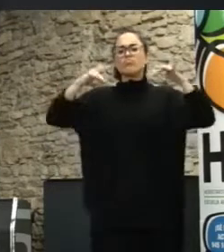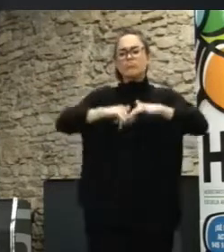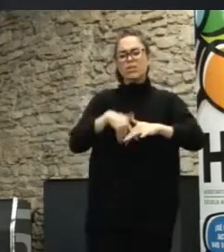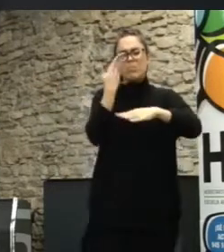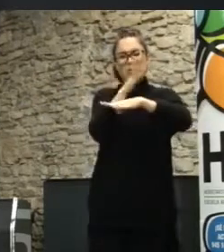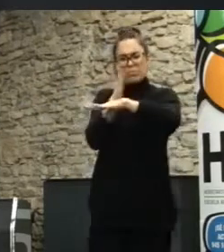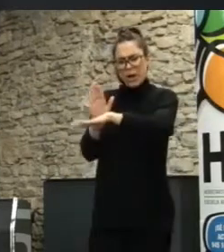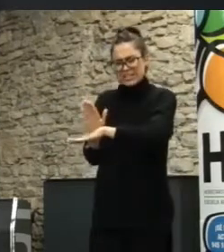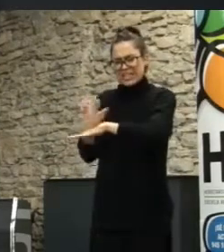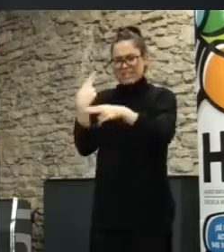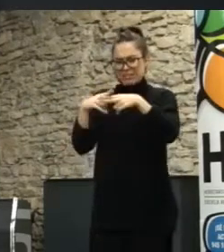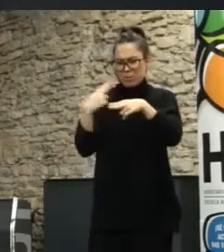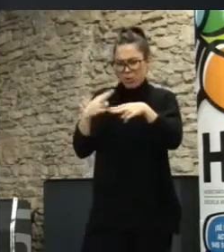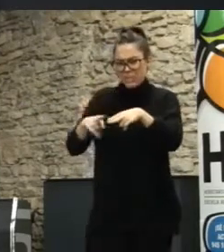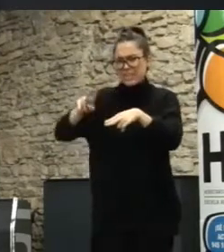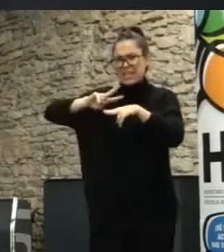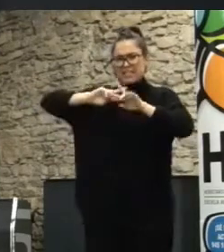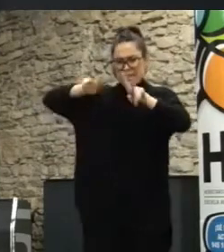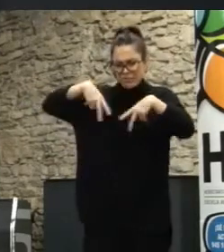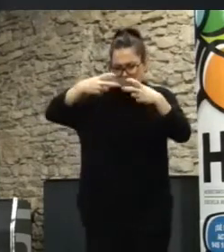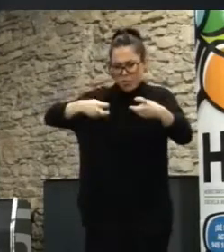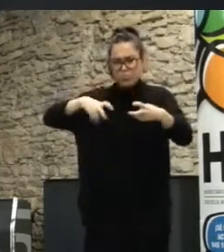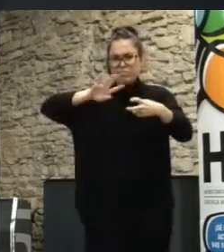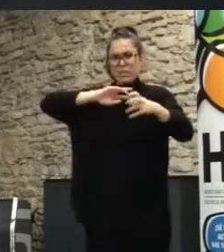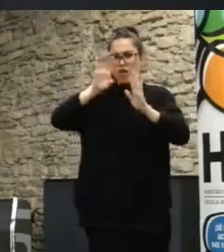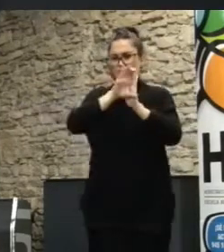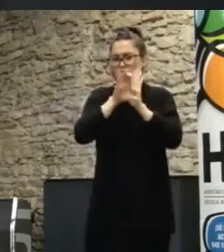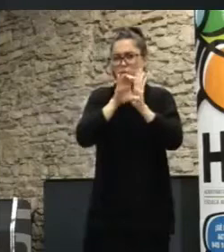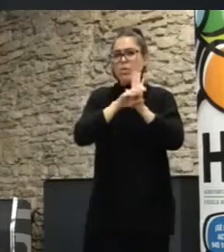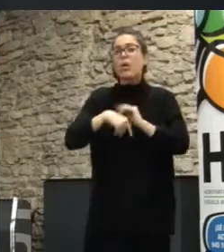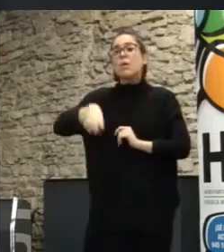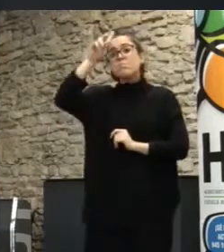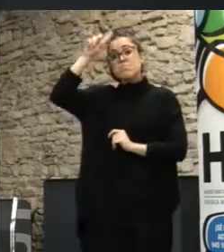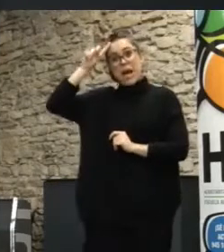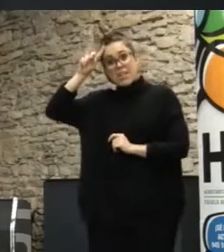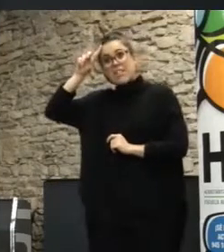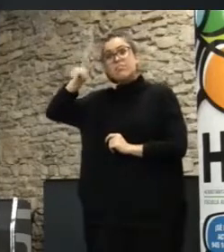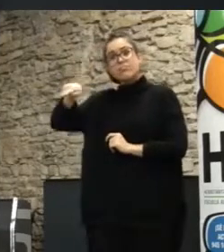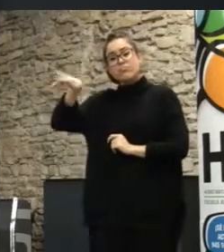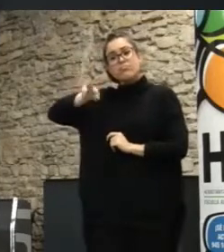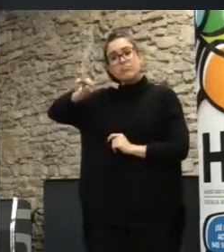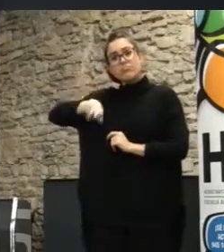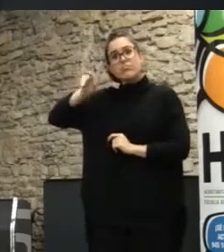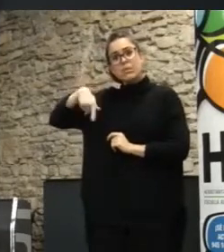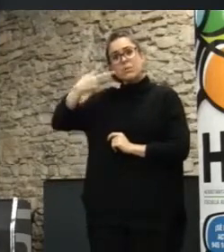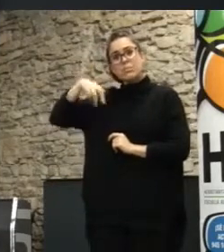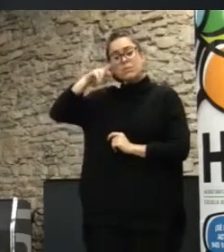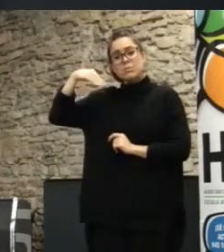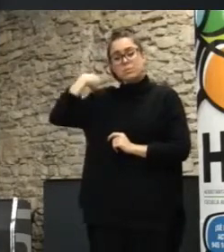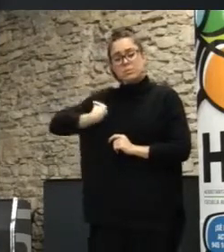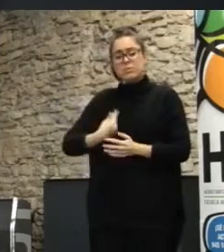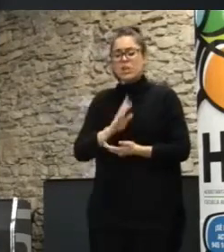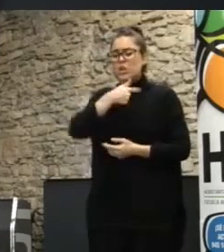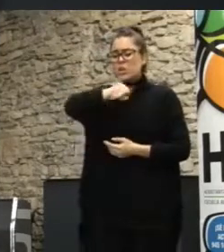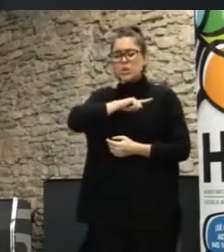propuestas políticas. El G.M.I se ha repetido en Holanda, el año pasado en Madrid, ahora en el Reino Unido. Entonces, es un formato en el que nosotros